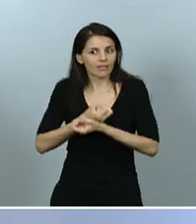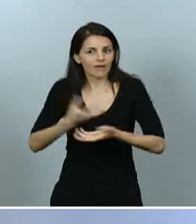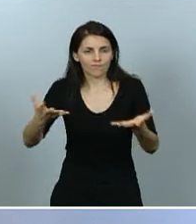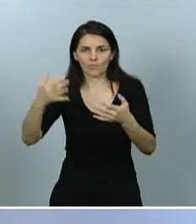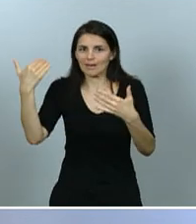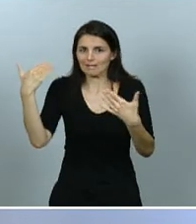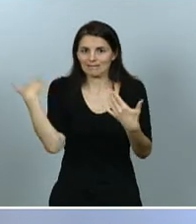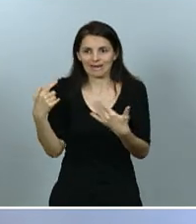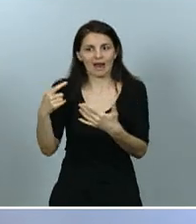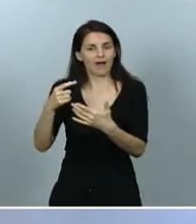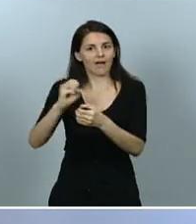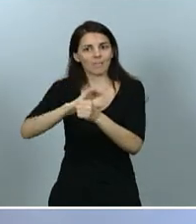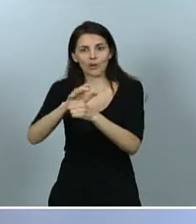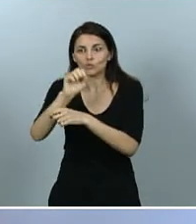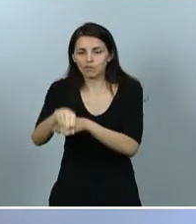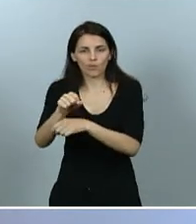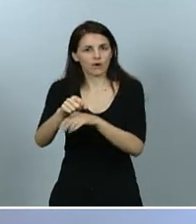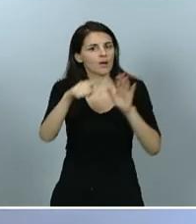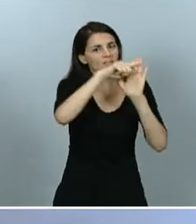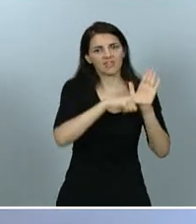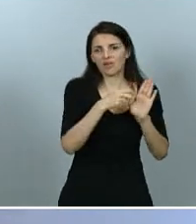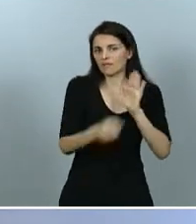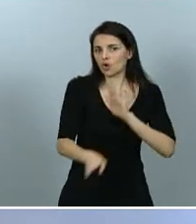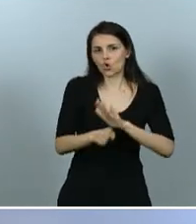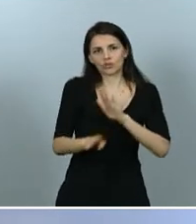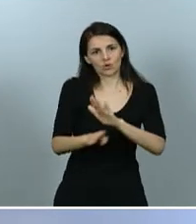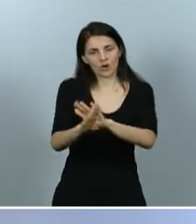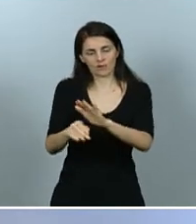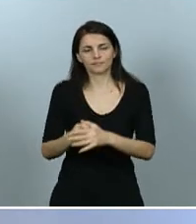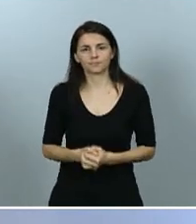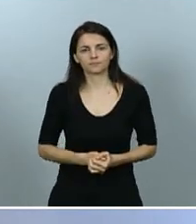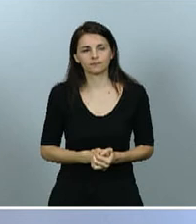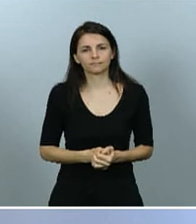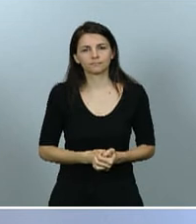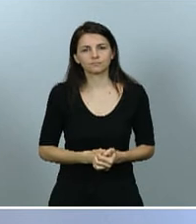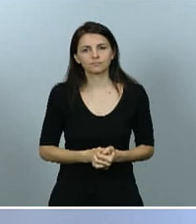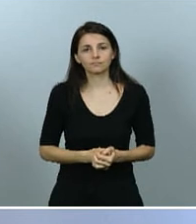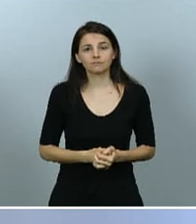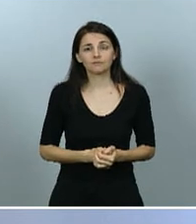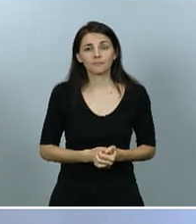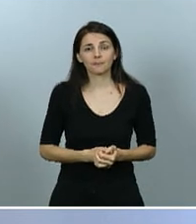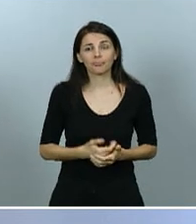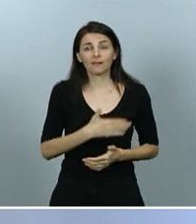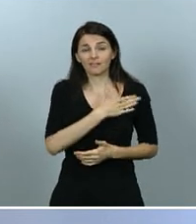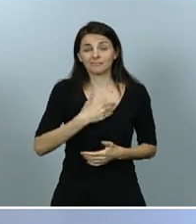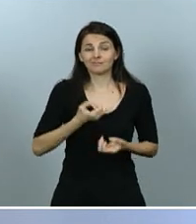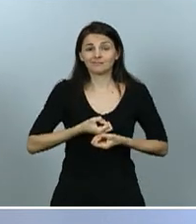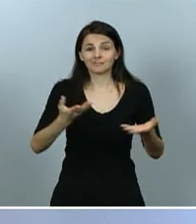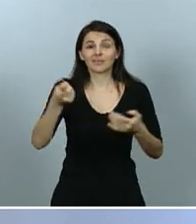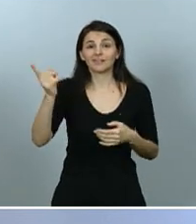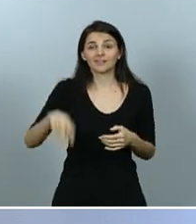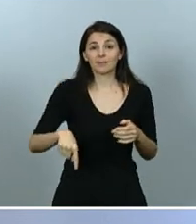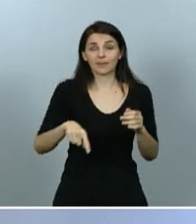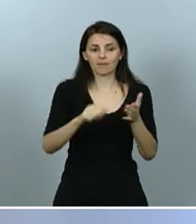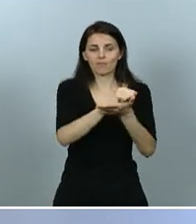que mantenerse en vigor. Quiero señalar que el texto de este Real Decreto Ley, el borrador de este Real Decreto Ley, fue sometido a la